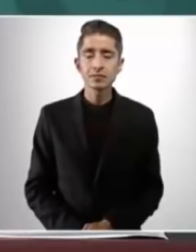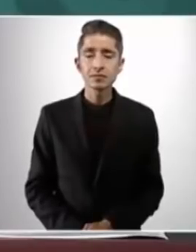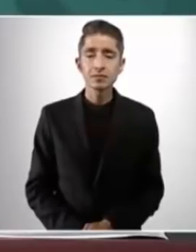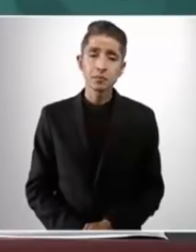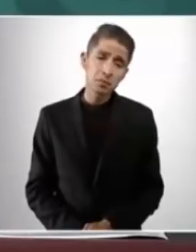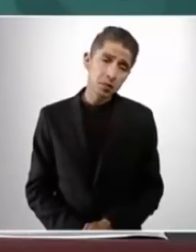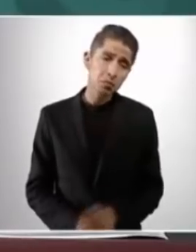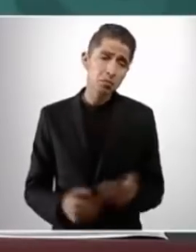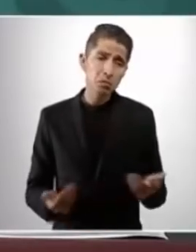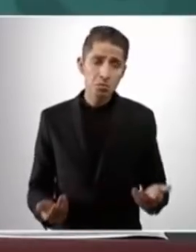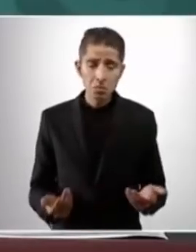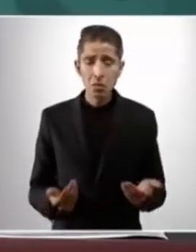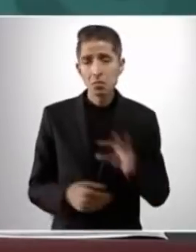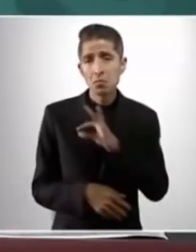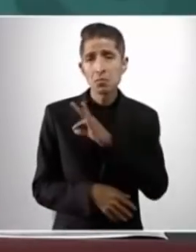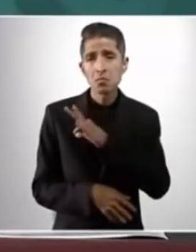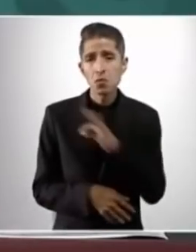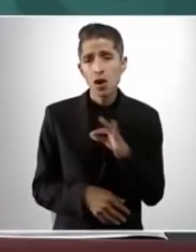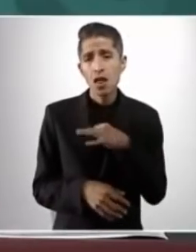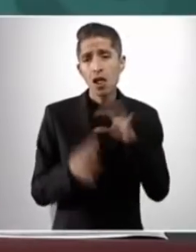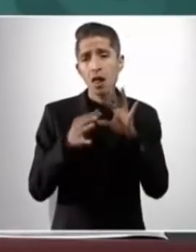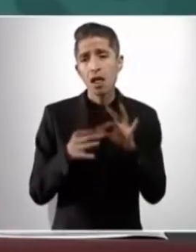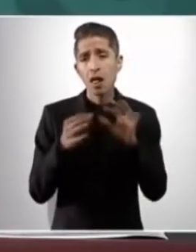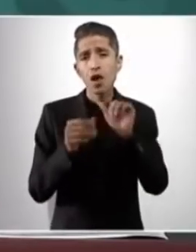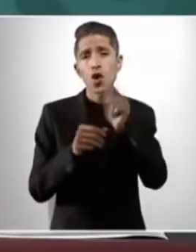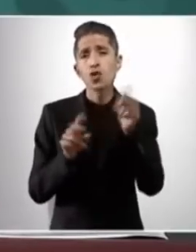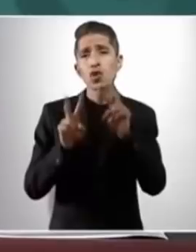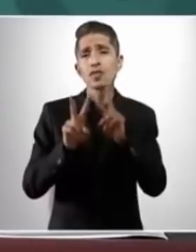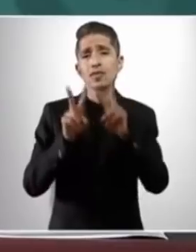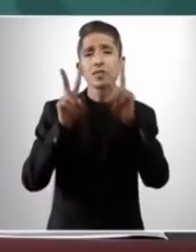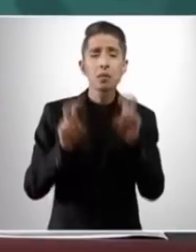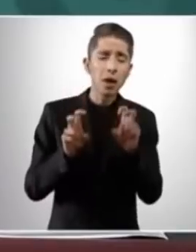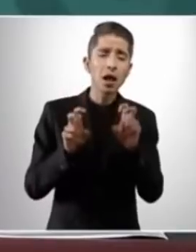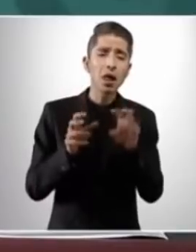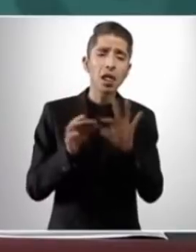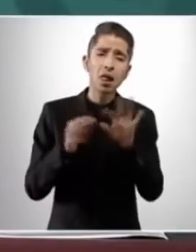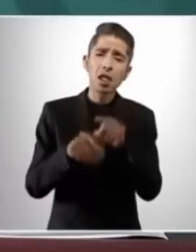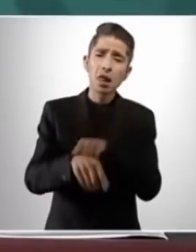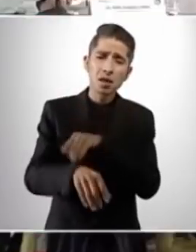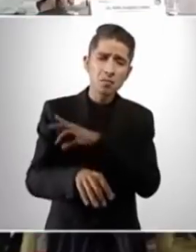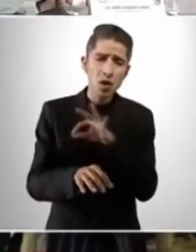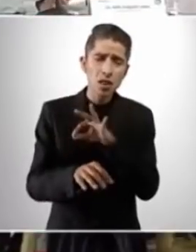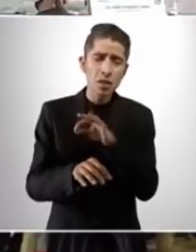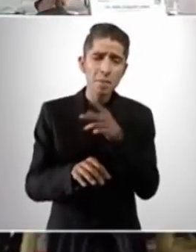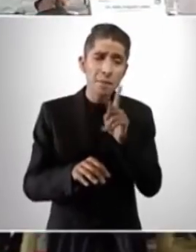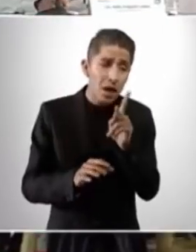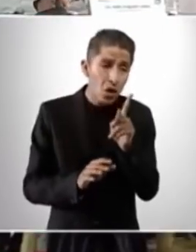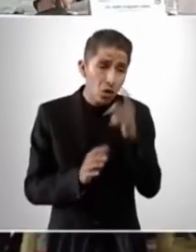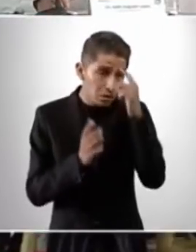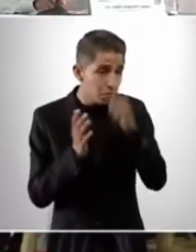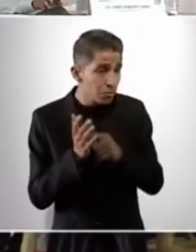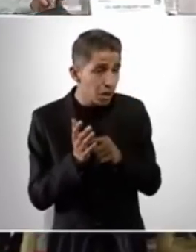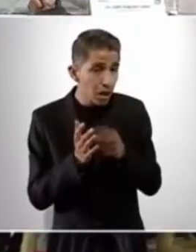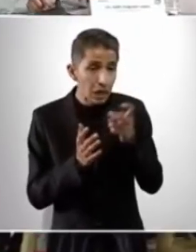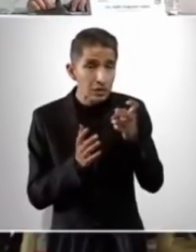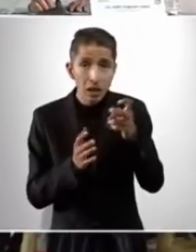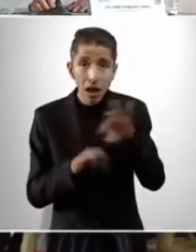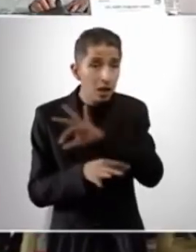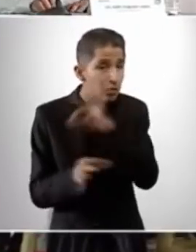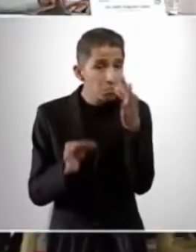Podríamos hablar de otros temas, pero creo que con esto es